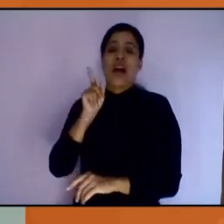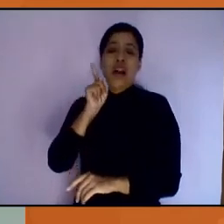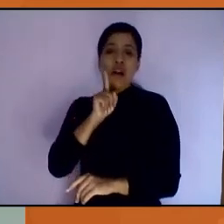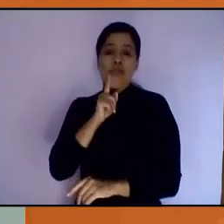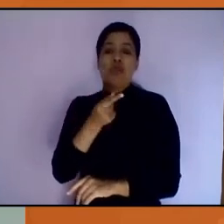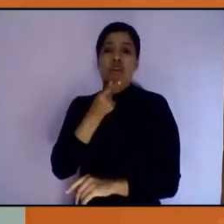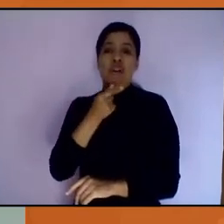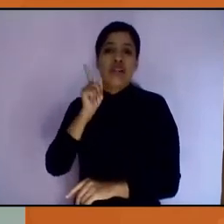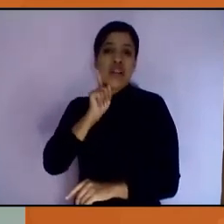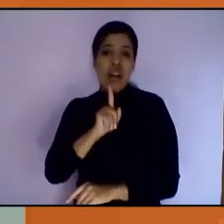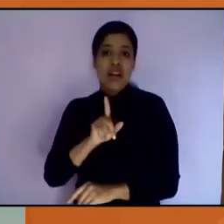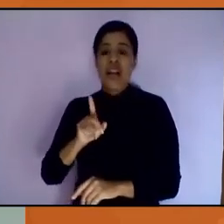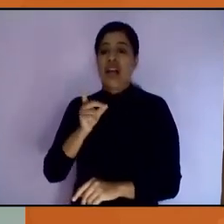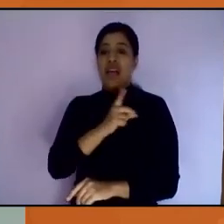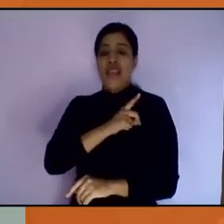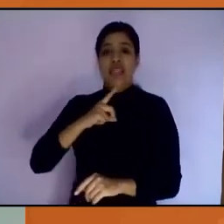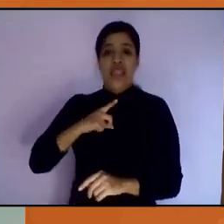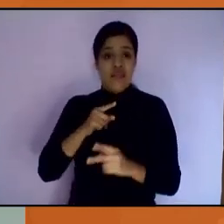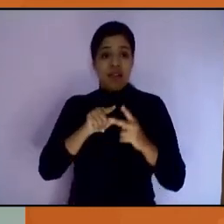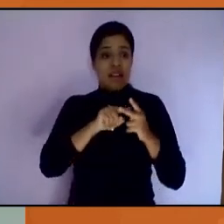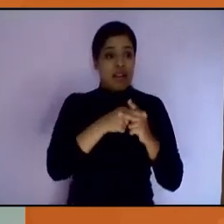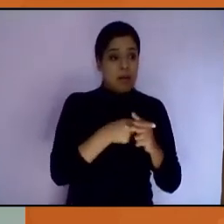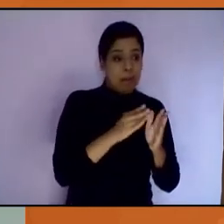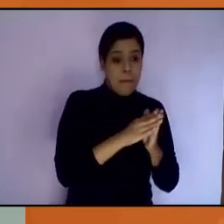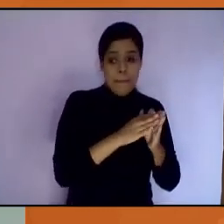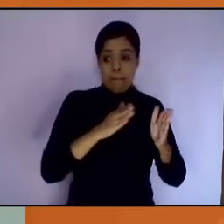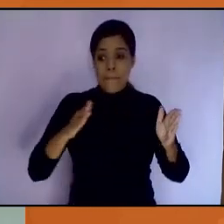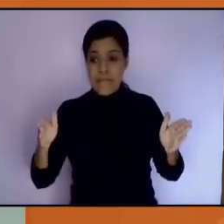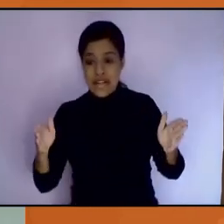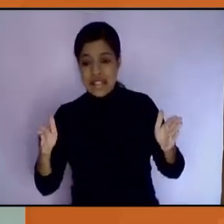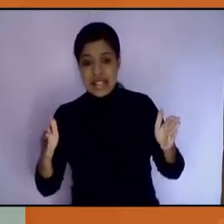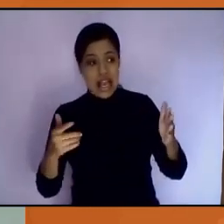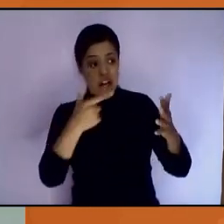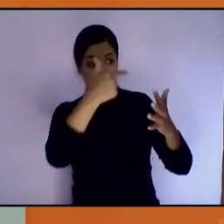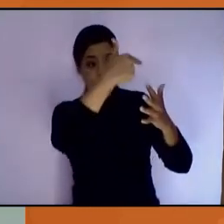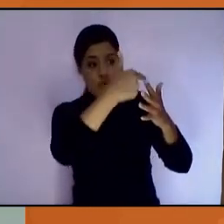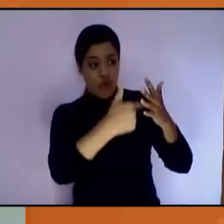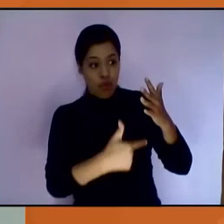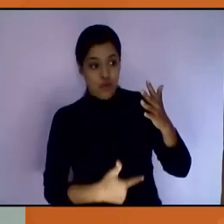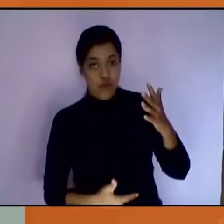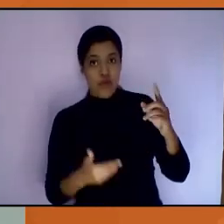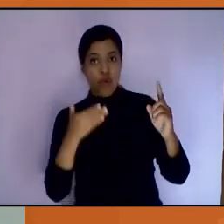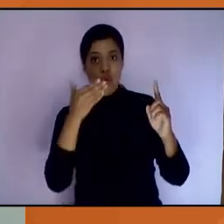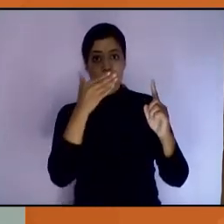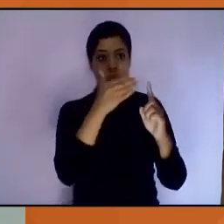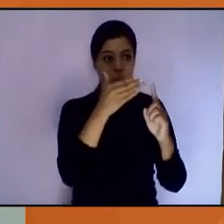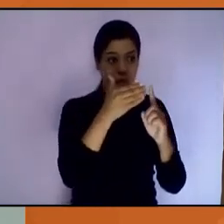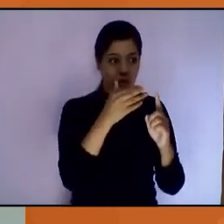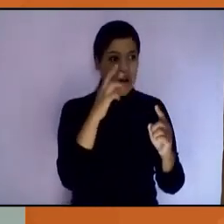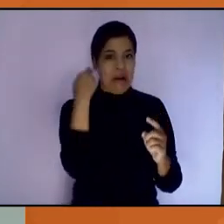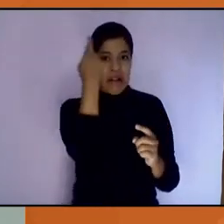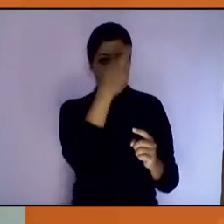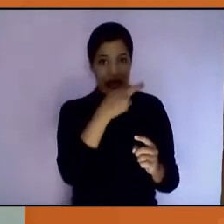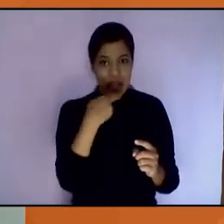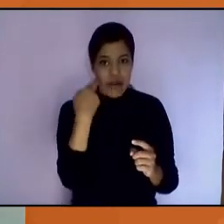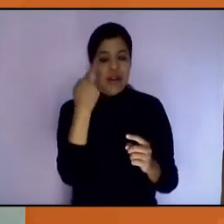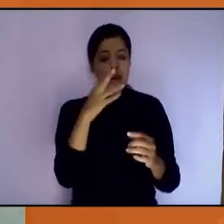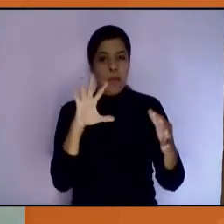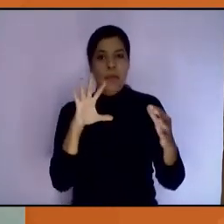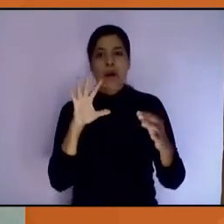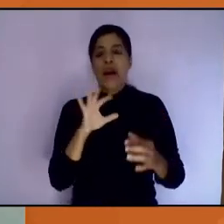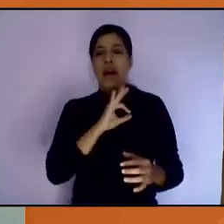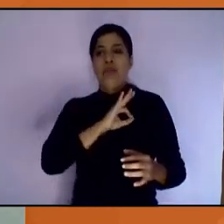deben partir de un enfoque multidimensional para poder incidir en las